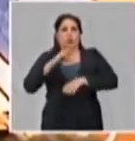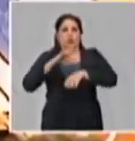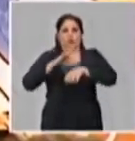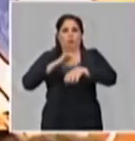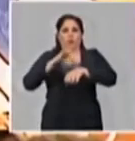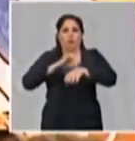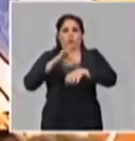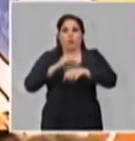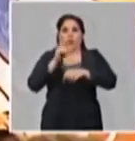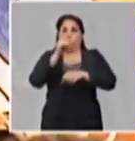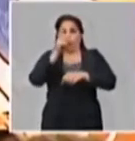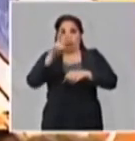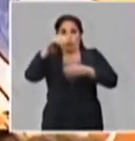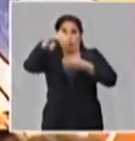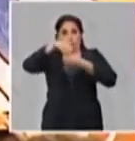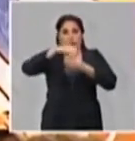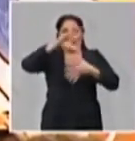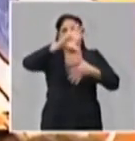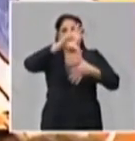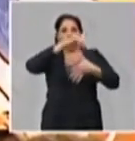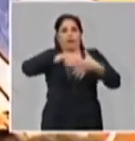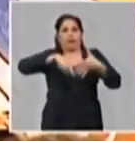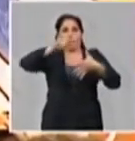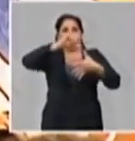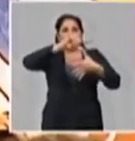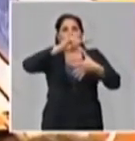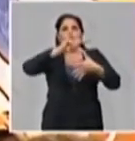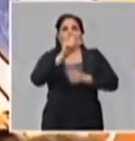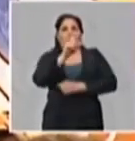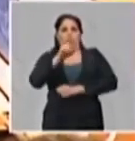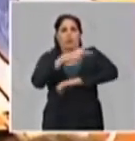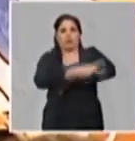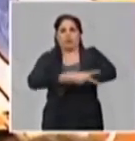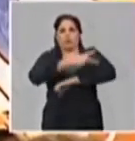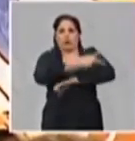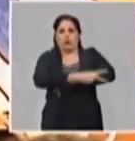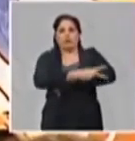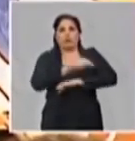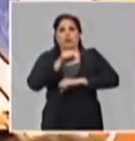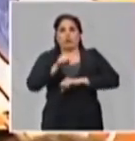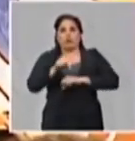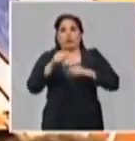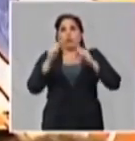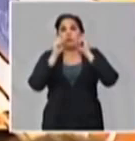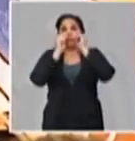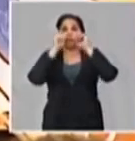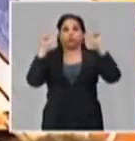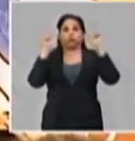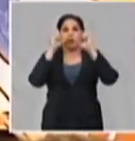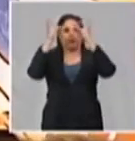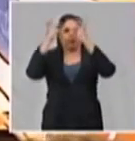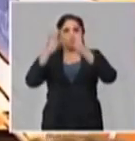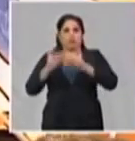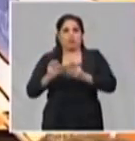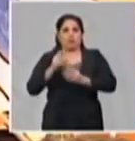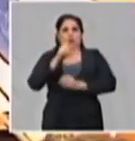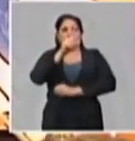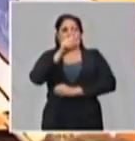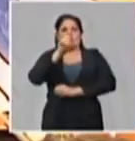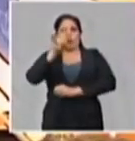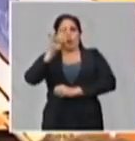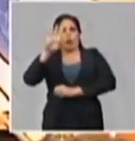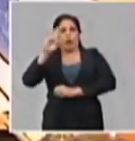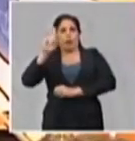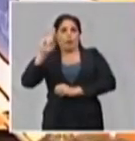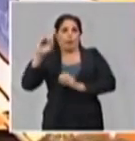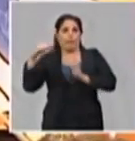de ellos 12 de nuestra región de las Américas, con la impresionante cifra de 109